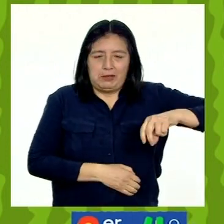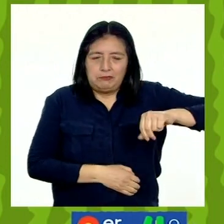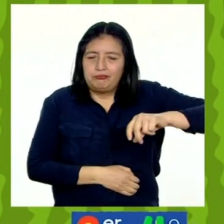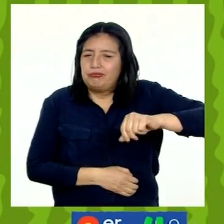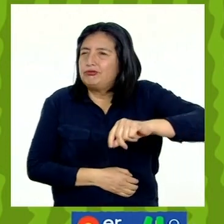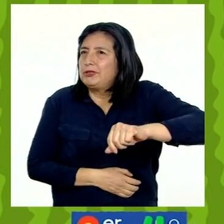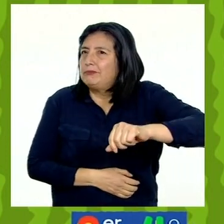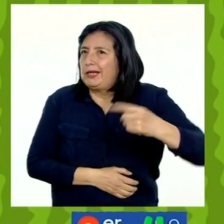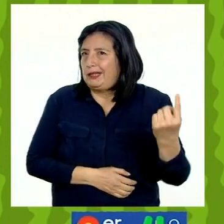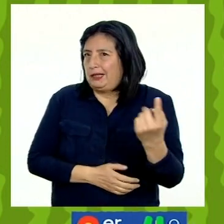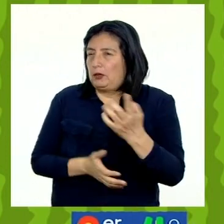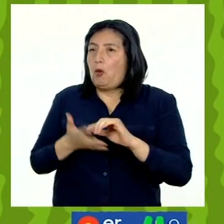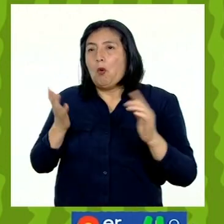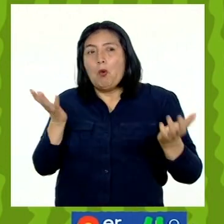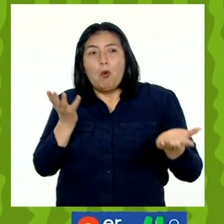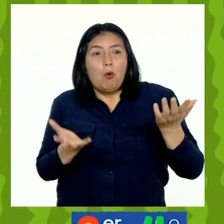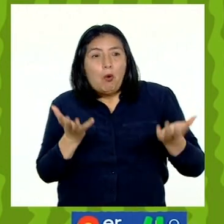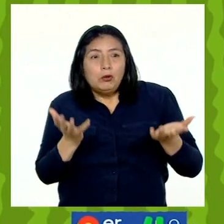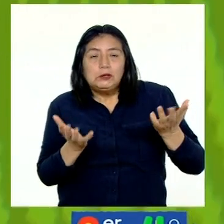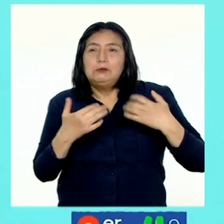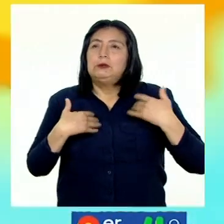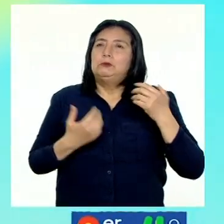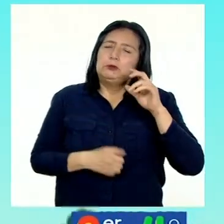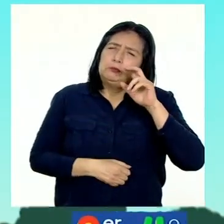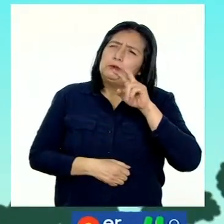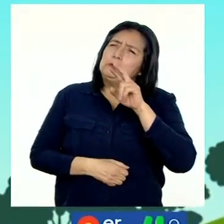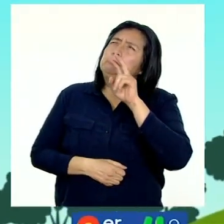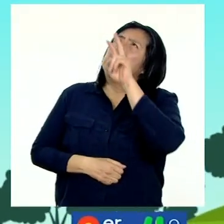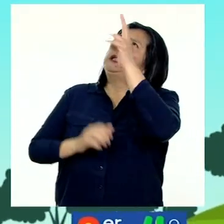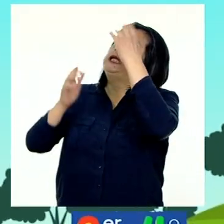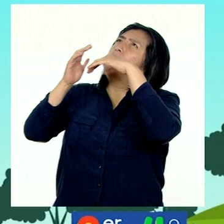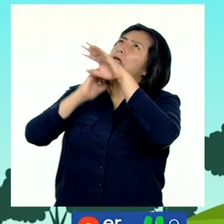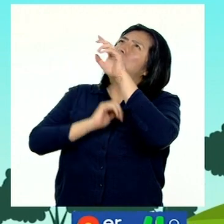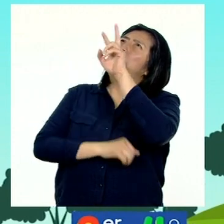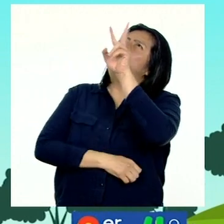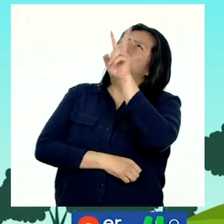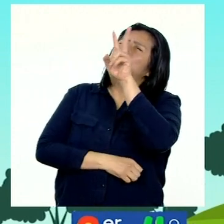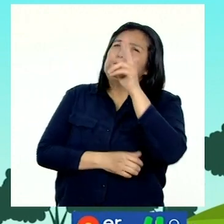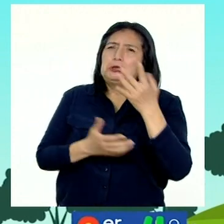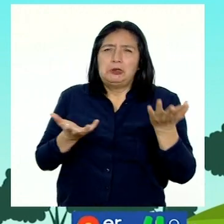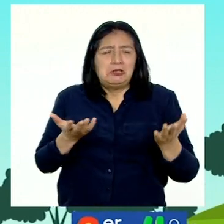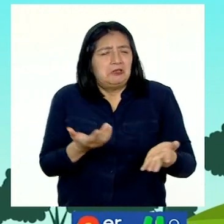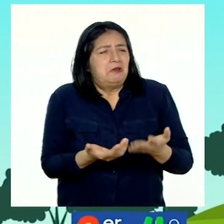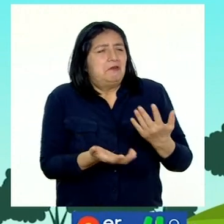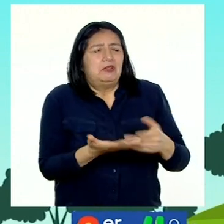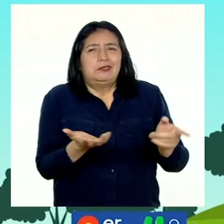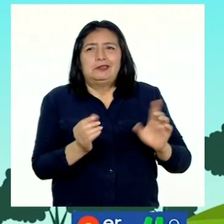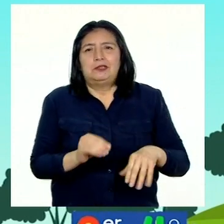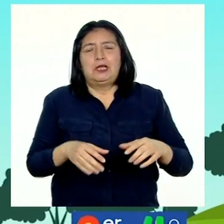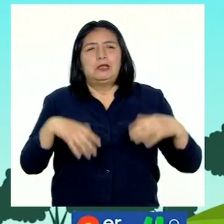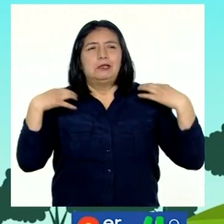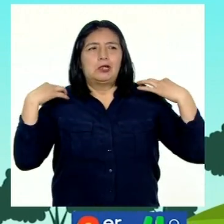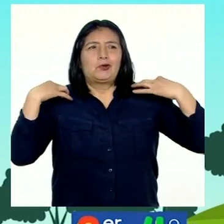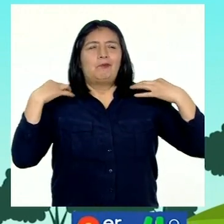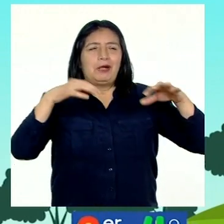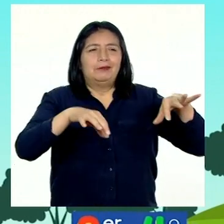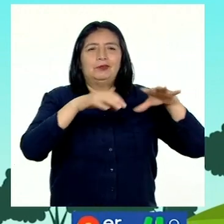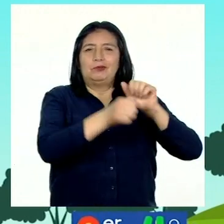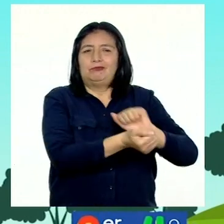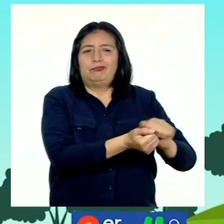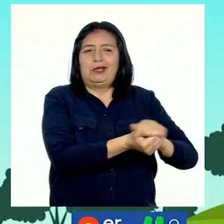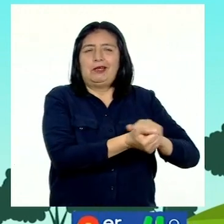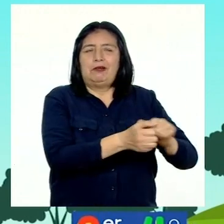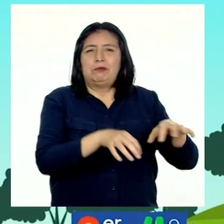sembrío. O incluso podemos observar los signos del cielo para algo tan simple como tender la ropa después de